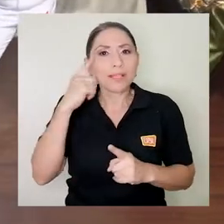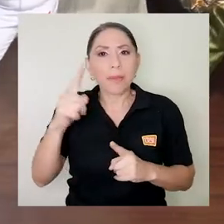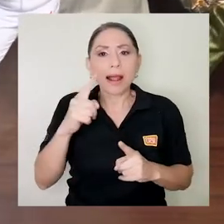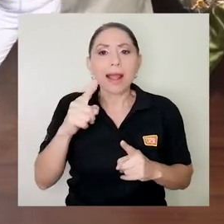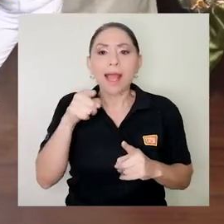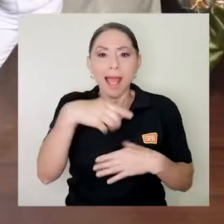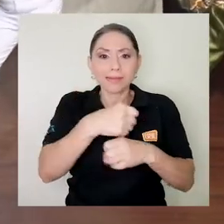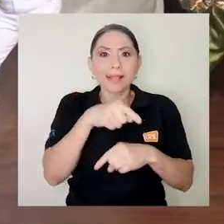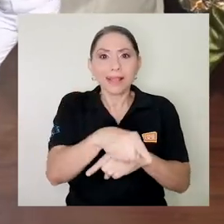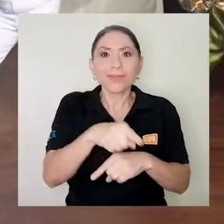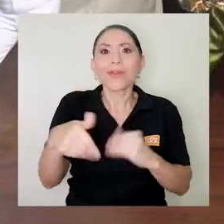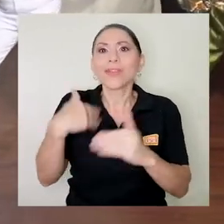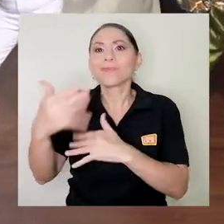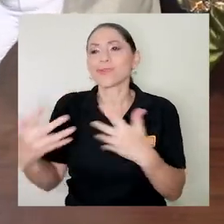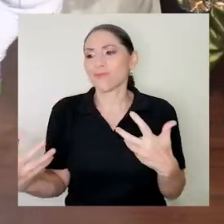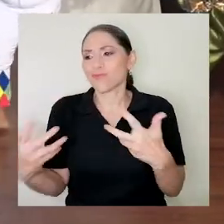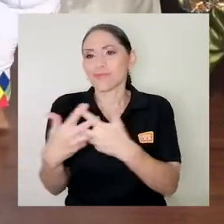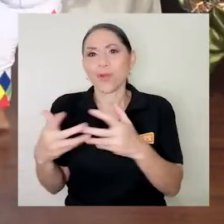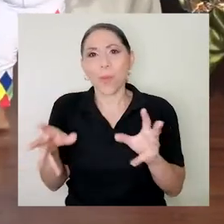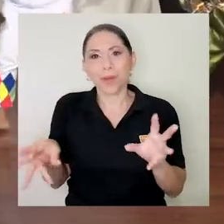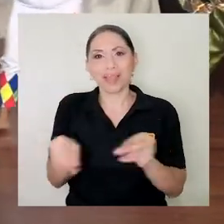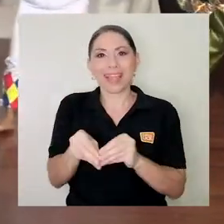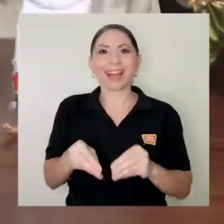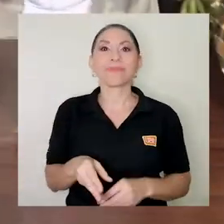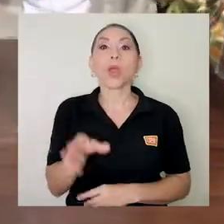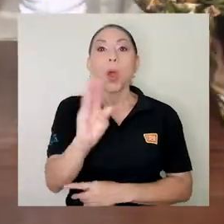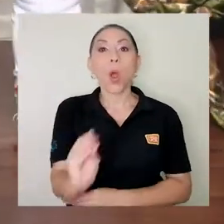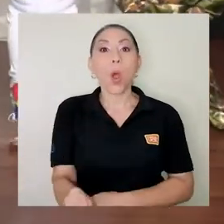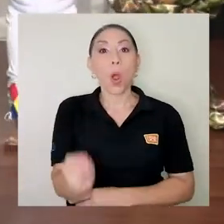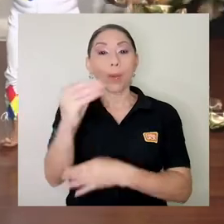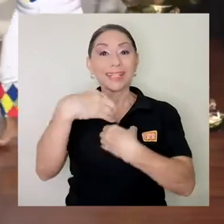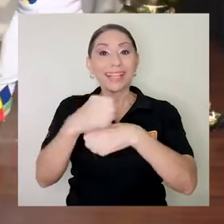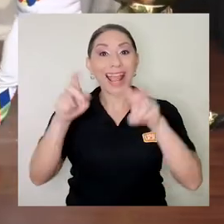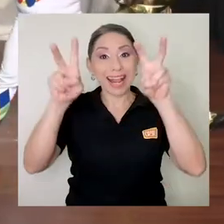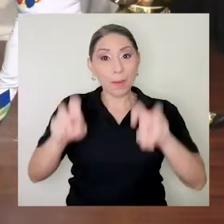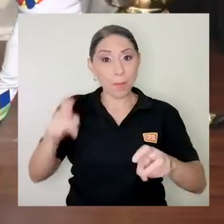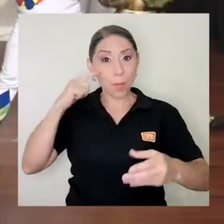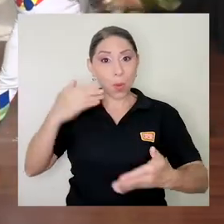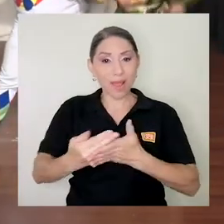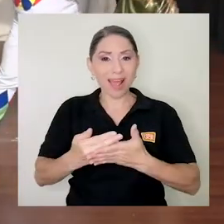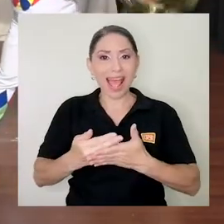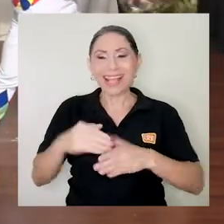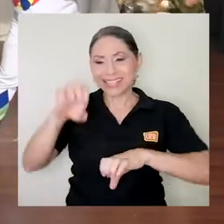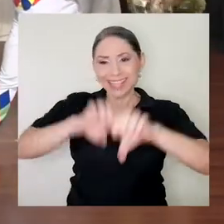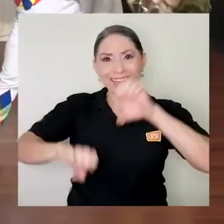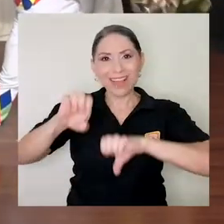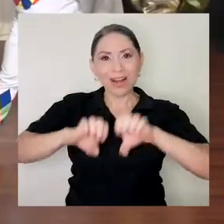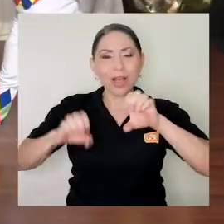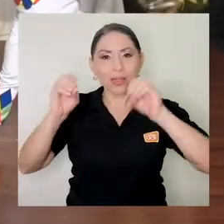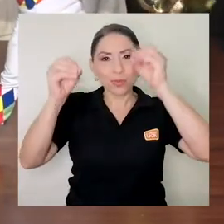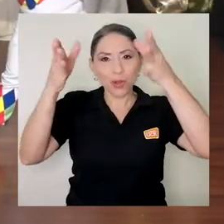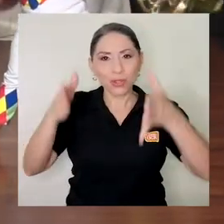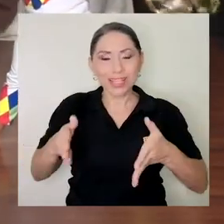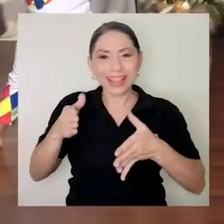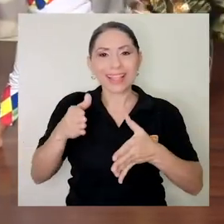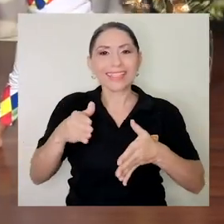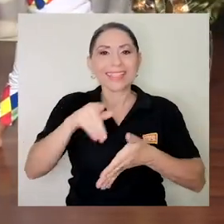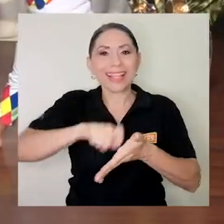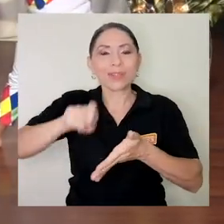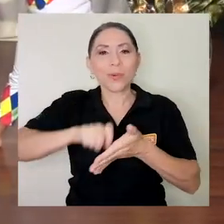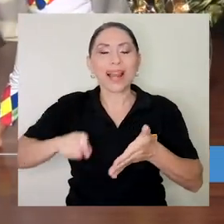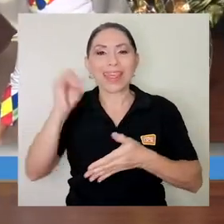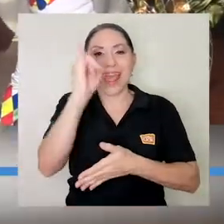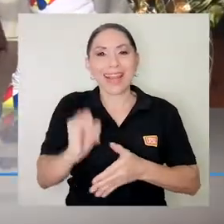Los y las jóvenes que realicen la prueba serán evaluados por docentes de la Escuela de Artes Dramáticas de la UCR.